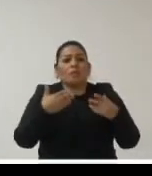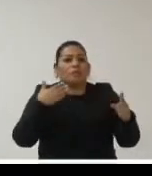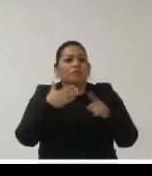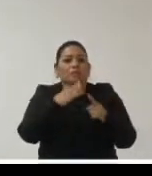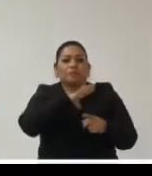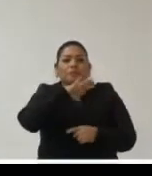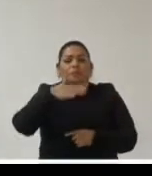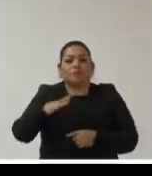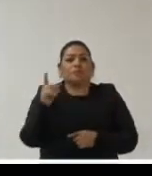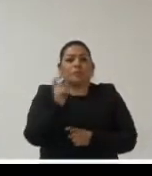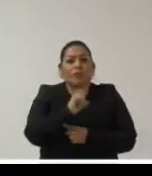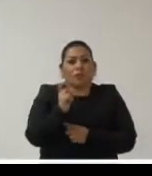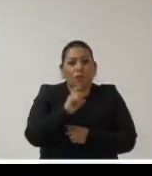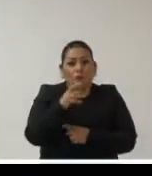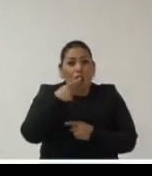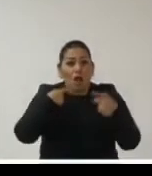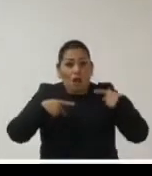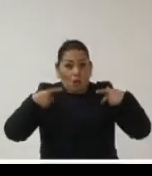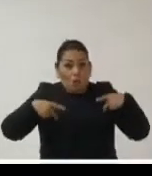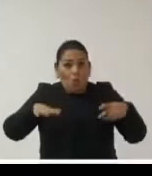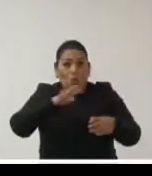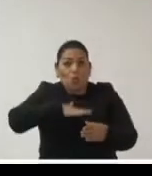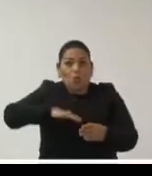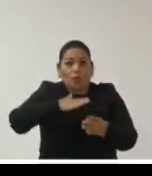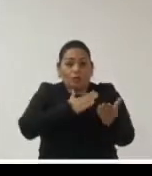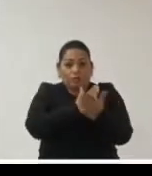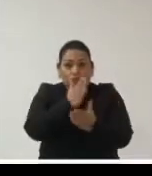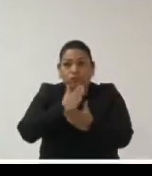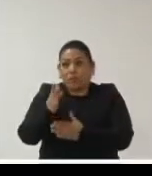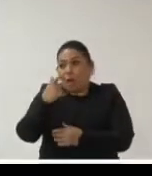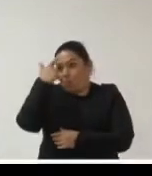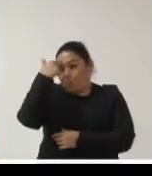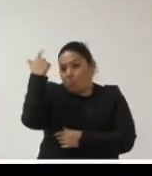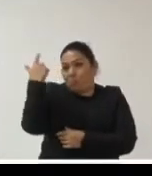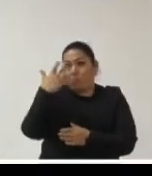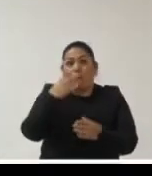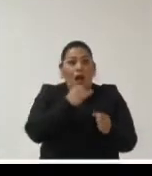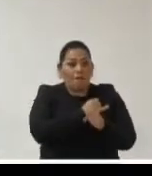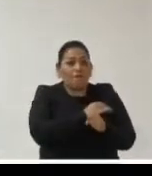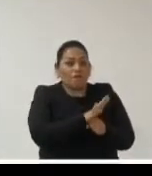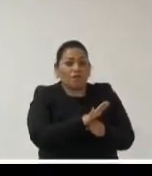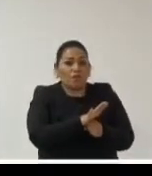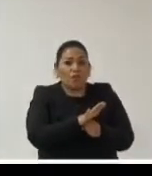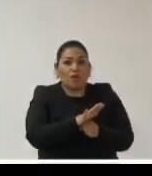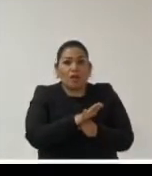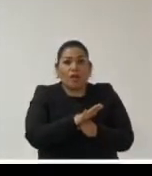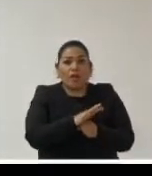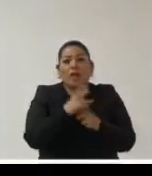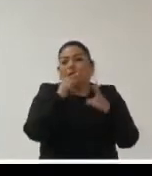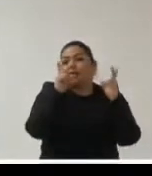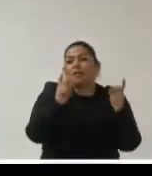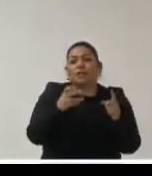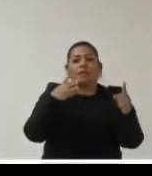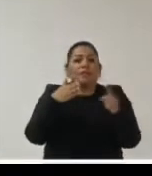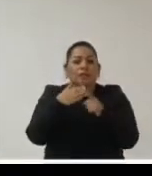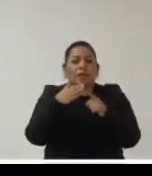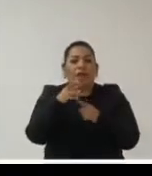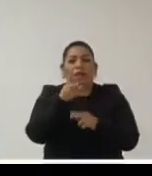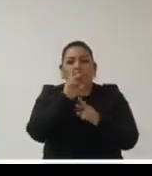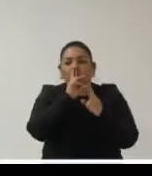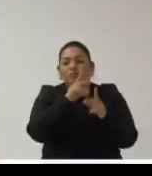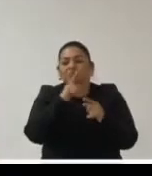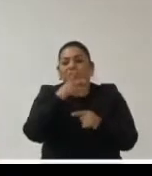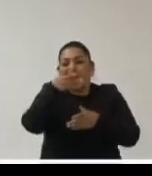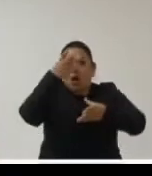en general cuando las personas consideran que el acceso a la información es algo fácil ¿no? y esto como en términos generales respecto a lo que nosotros hemos ido